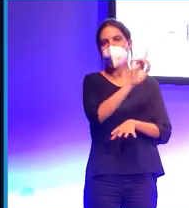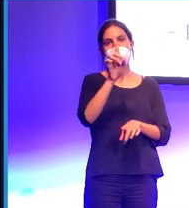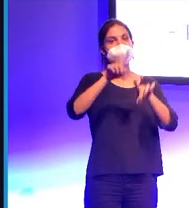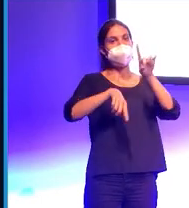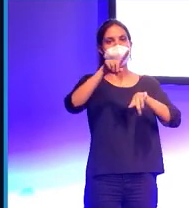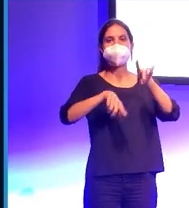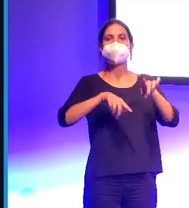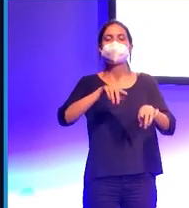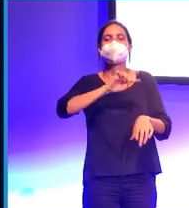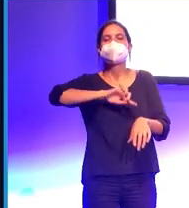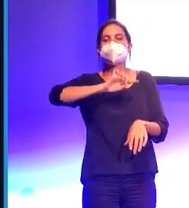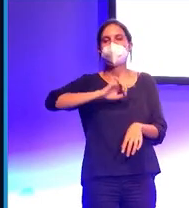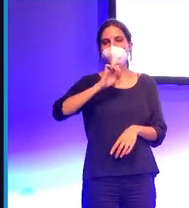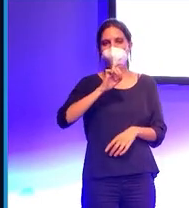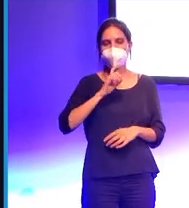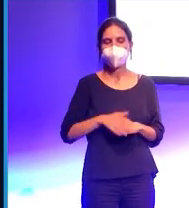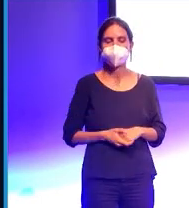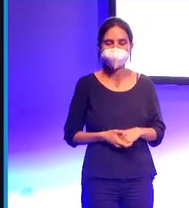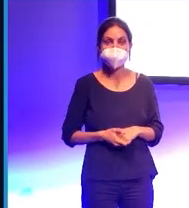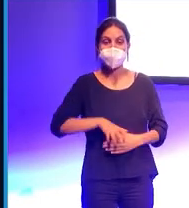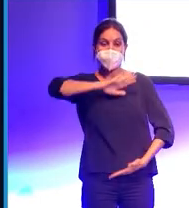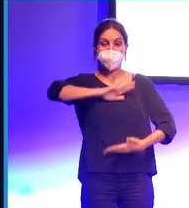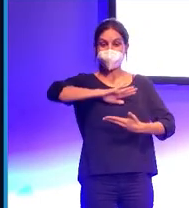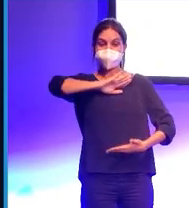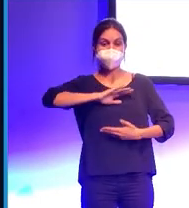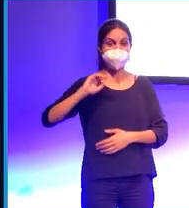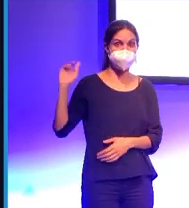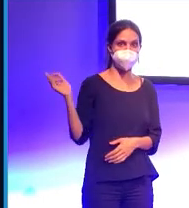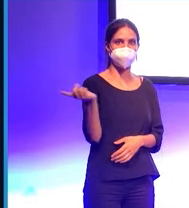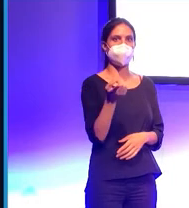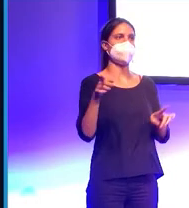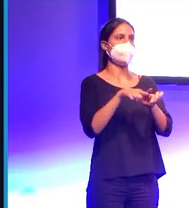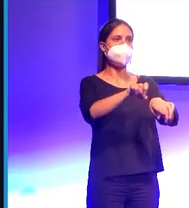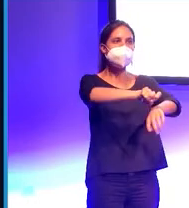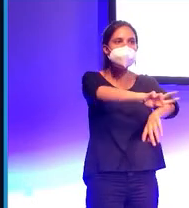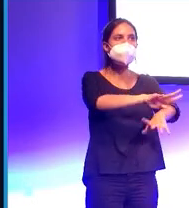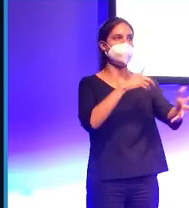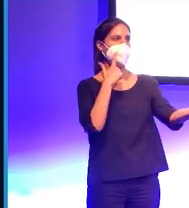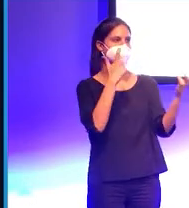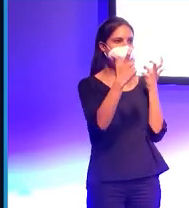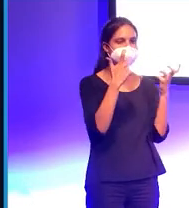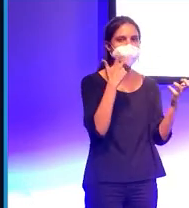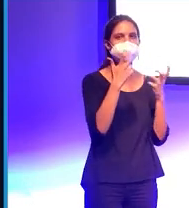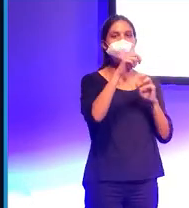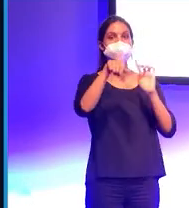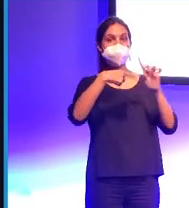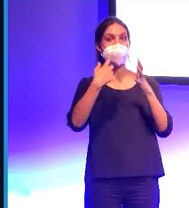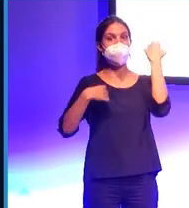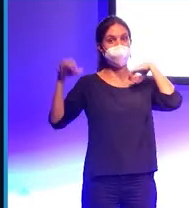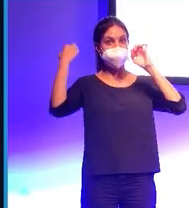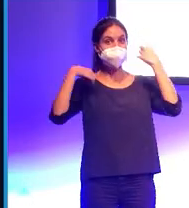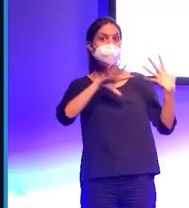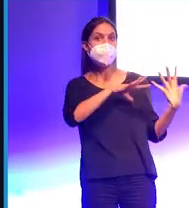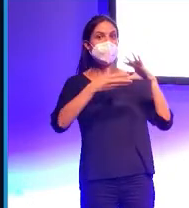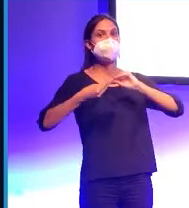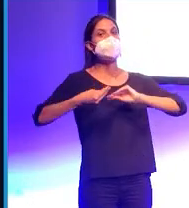sentimos. Entonces, todas estas capacidades de percibir las emociones y adaptar el comportamiento a las emociones que percibes son